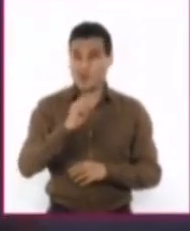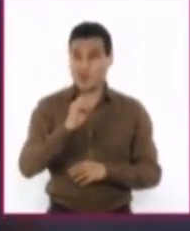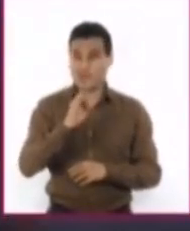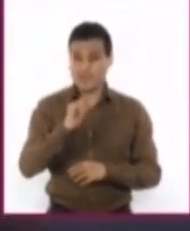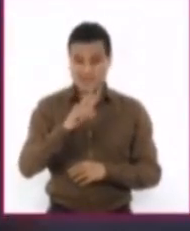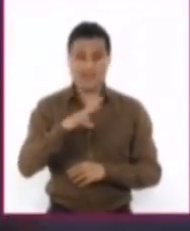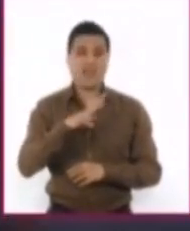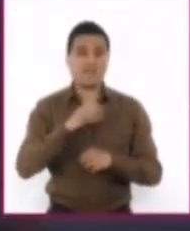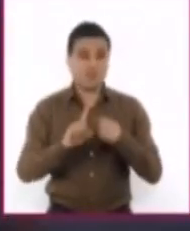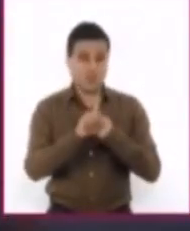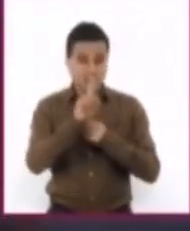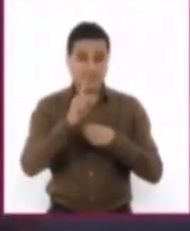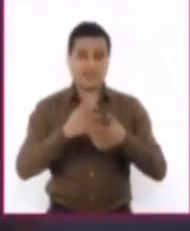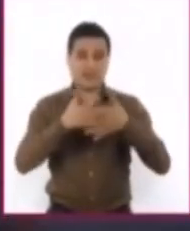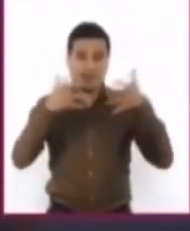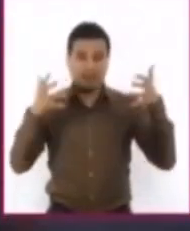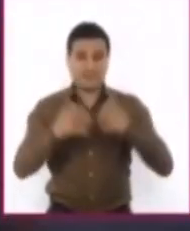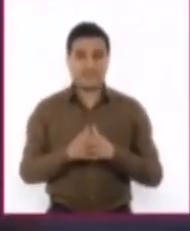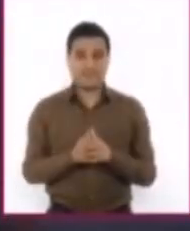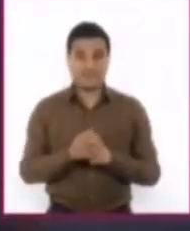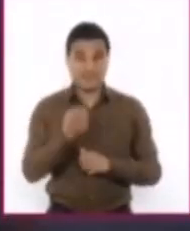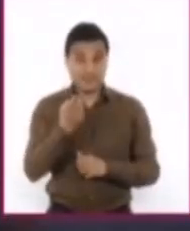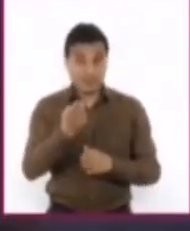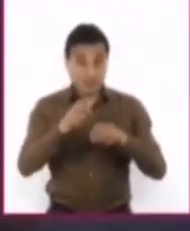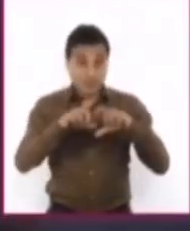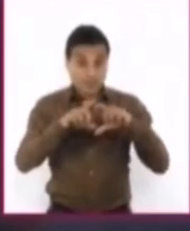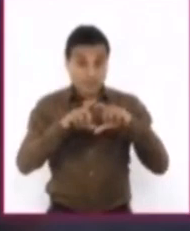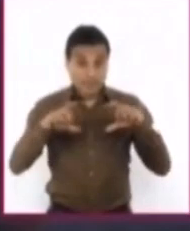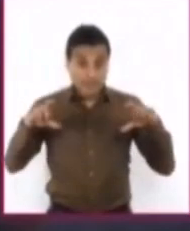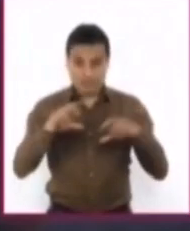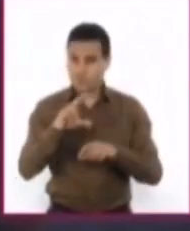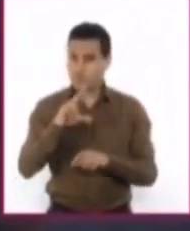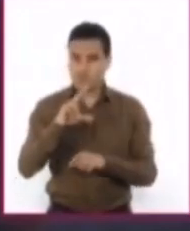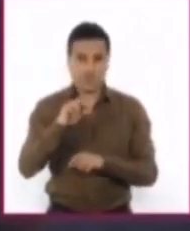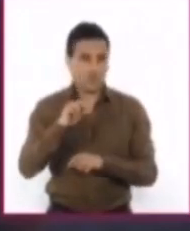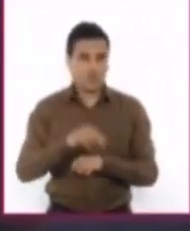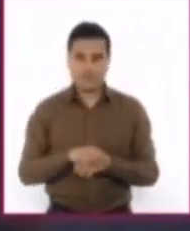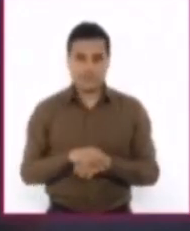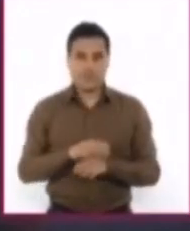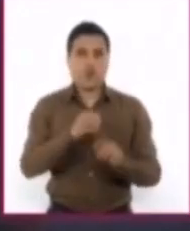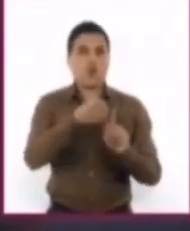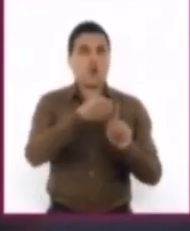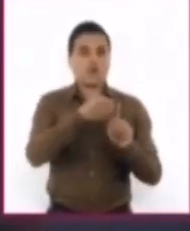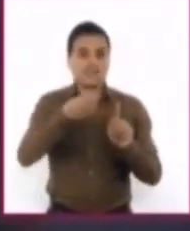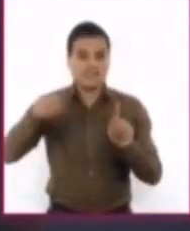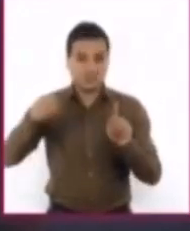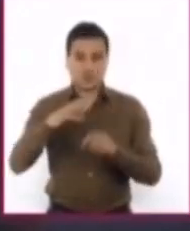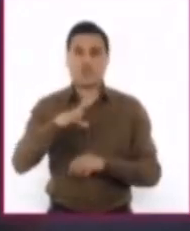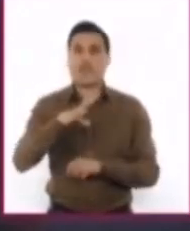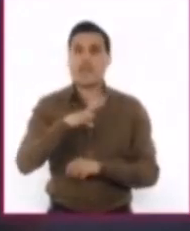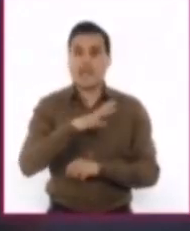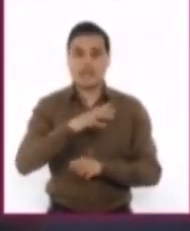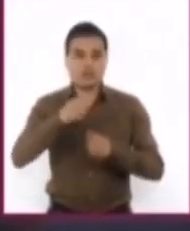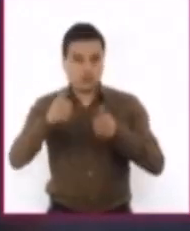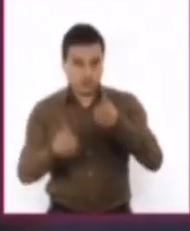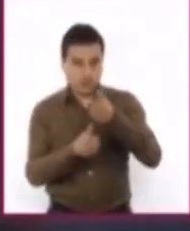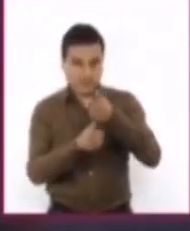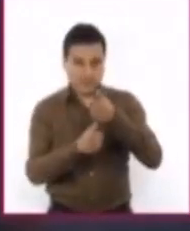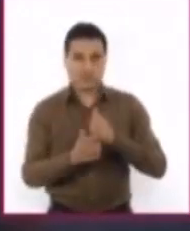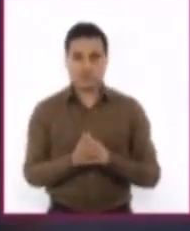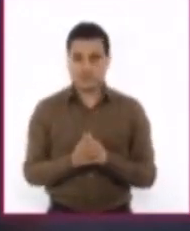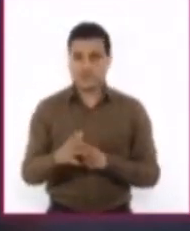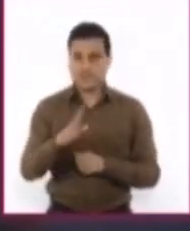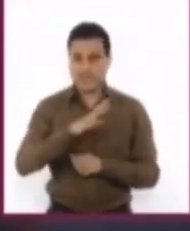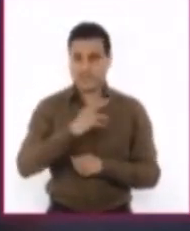Aunque este ejemplo parece un párrafo, en realidad es una oración compuesta por subordinación, ya que tiene dos verbos conjugados,